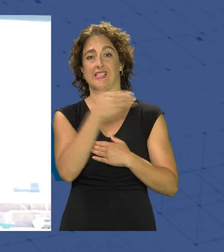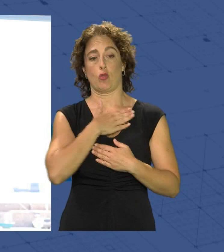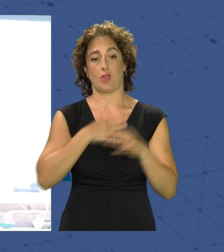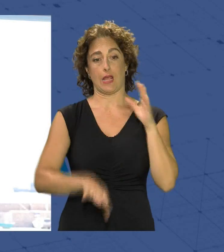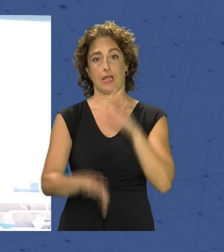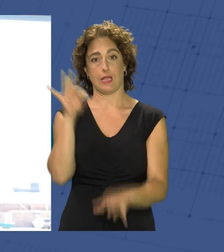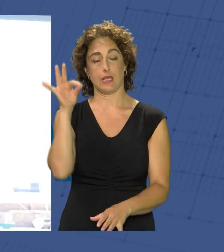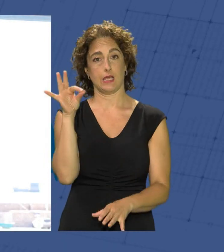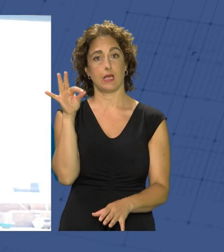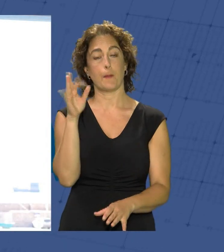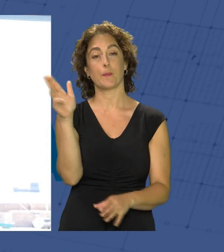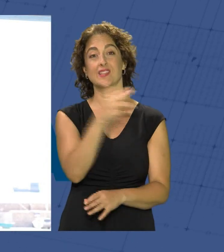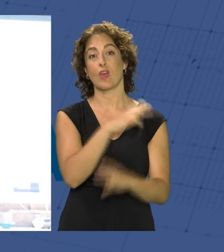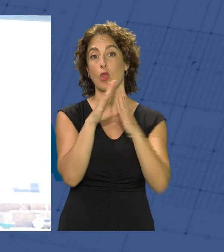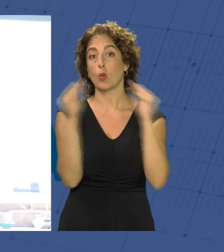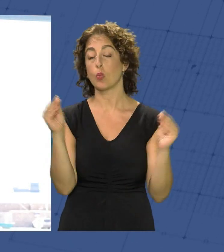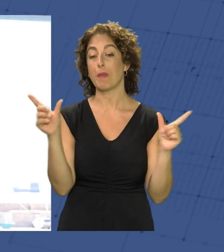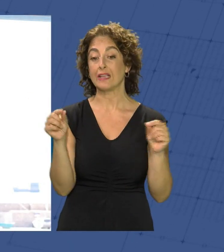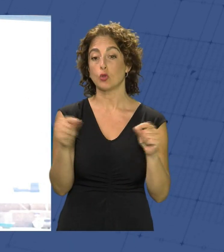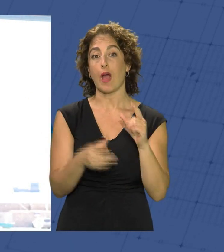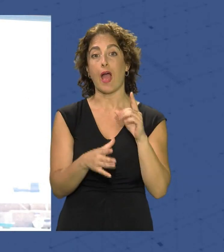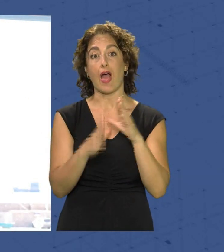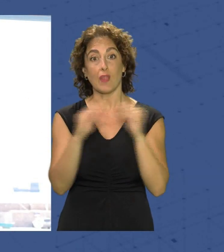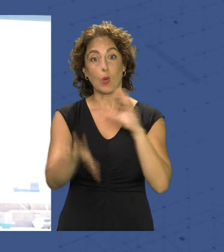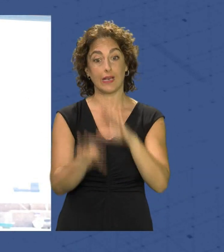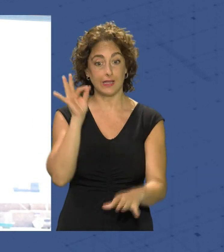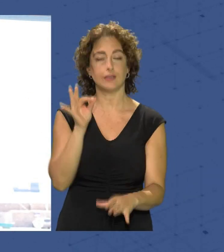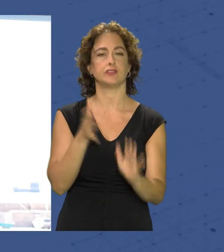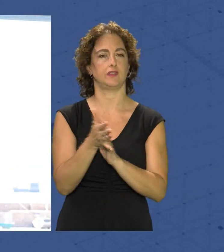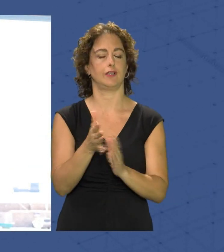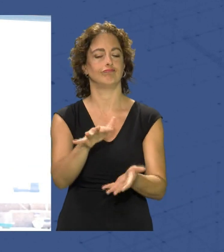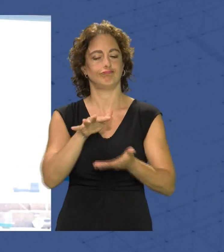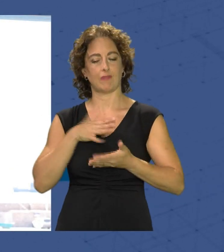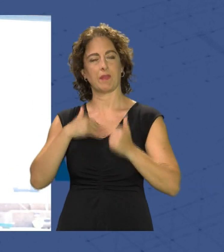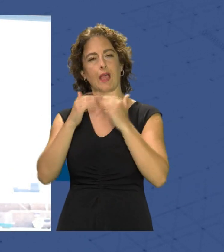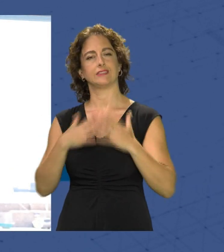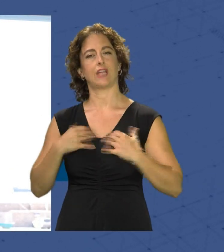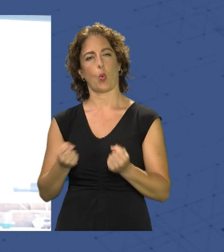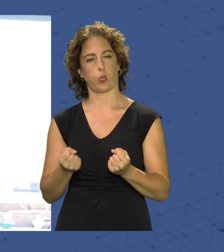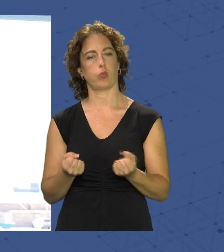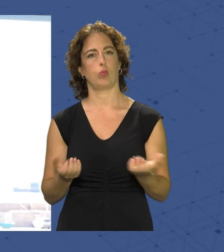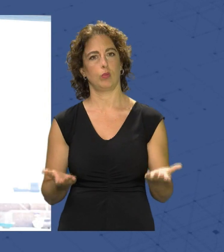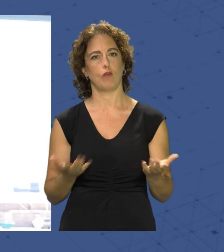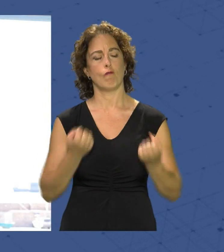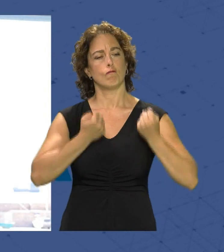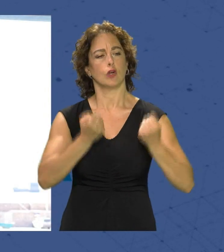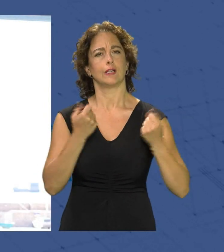elige pescado andaluz quien elige marisco andaluz se lleva la salud a su casa en la fortaleza de nuestro sector